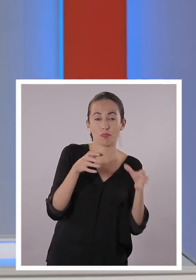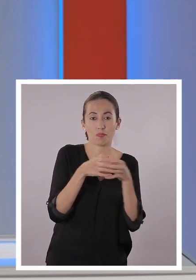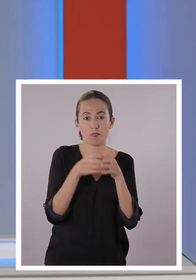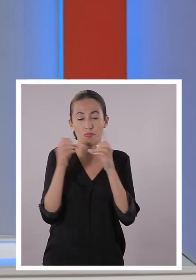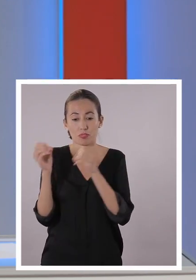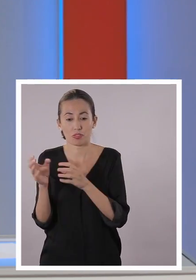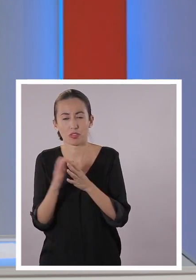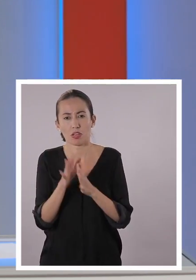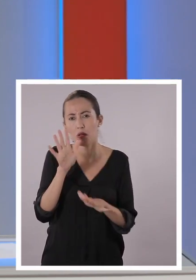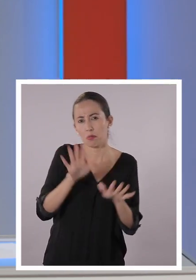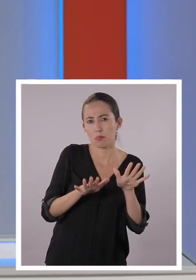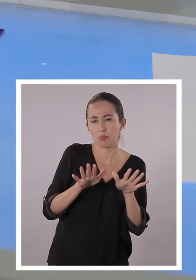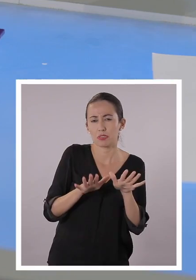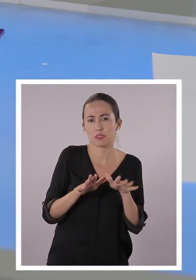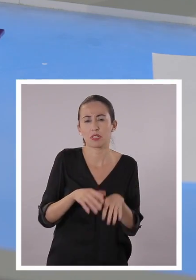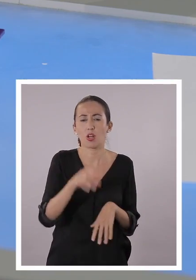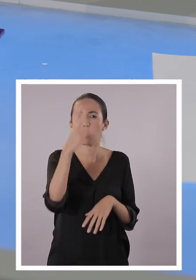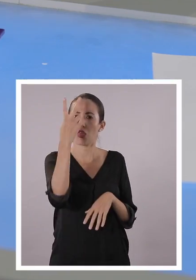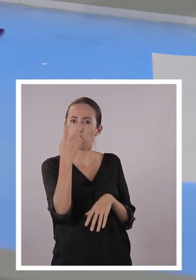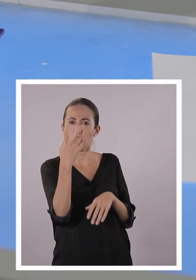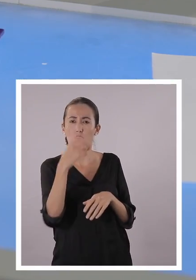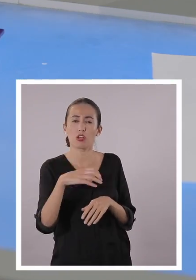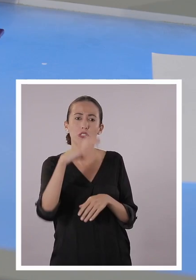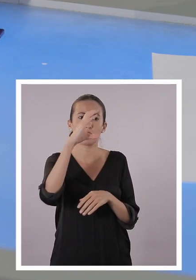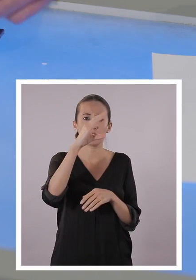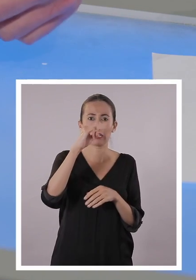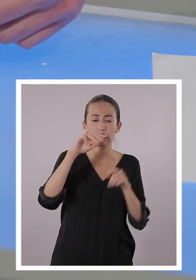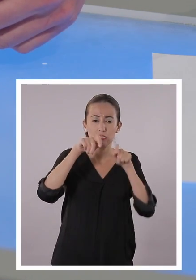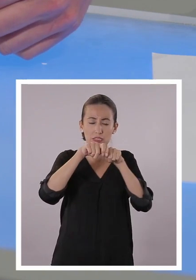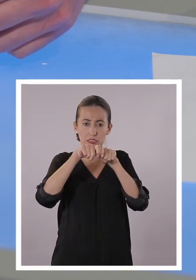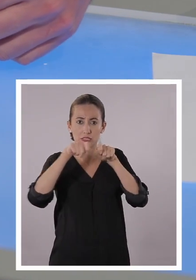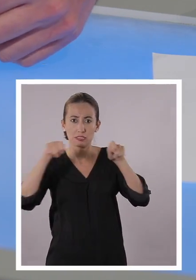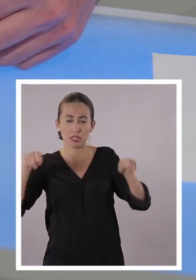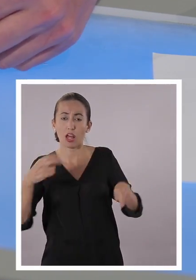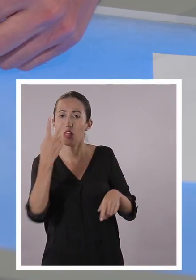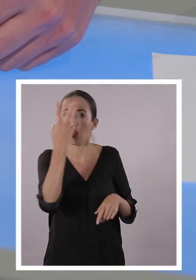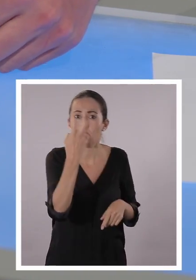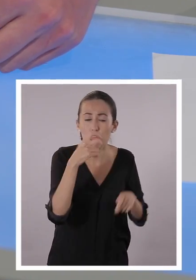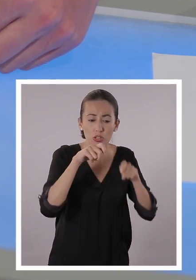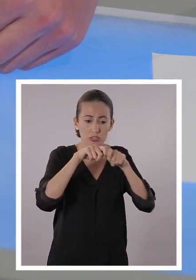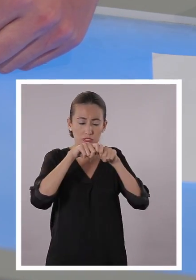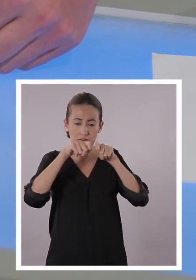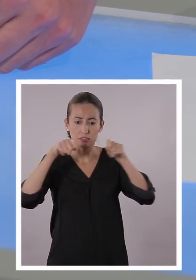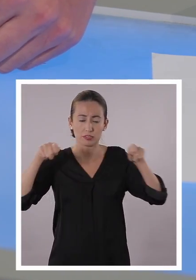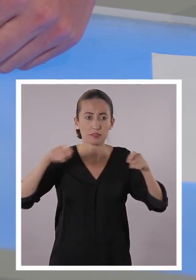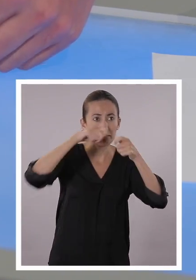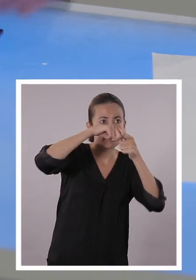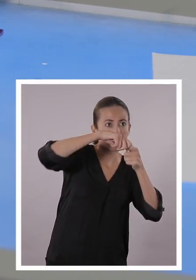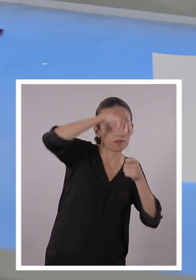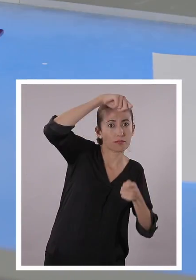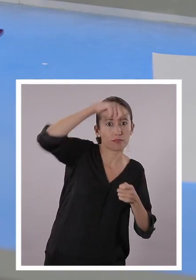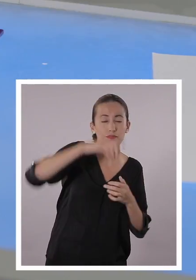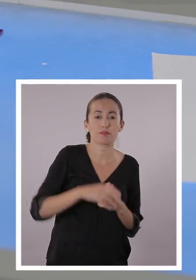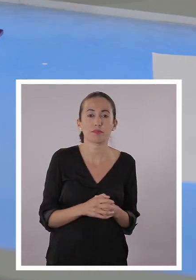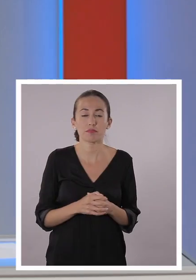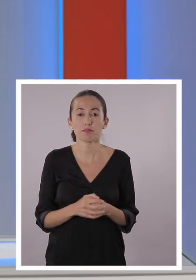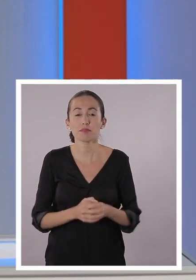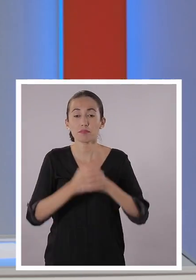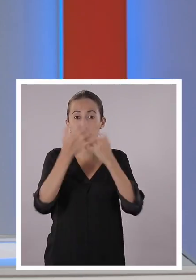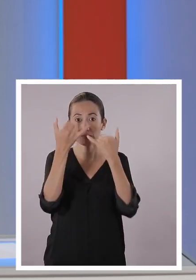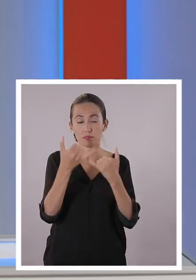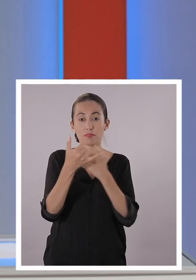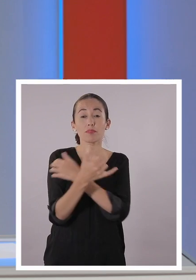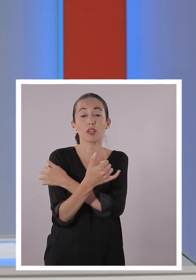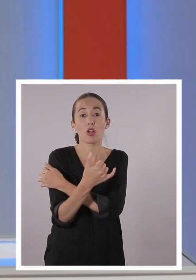Va a ser, digámoslo así, que les parece que midan 12 centímetros, ¿no es cierto? Vamos a ver. 12 centímetros. Perfecto, ya estamos.